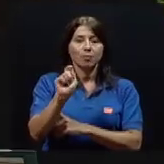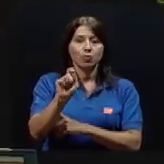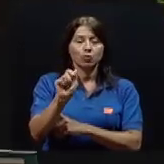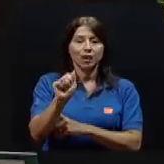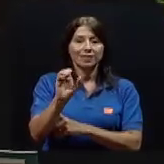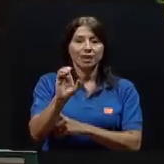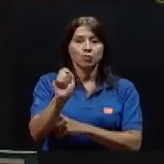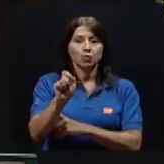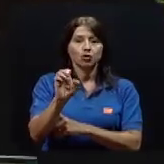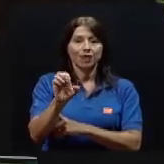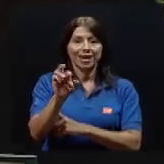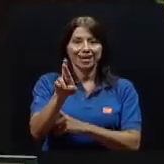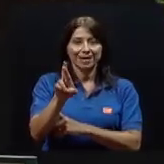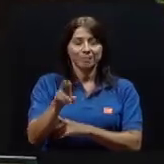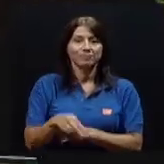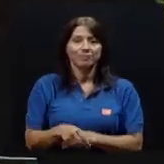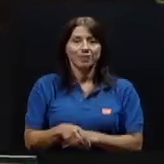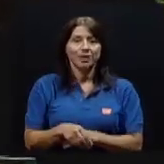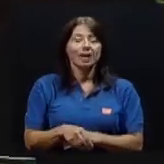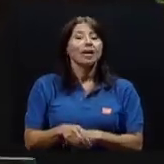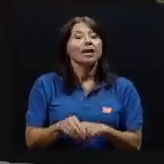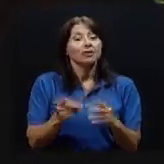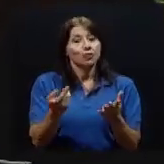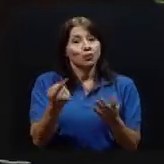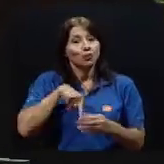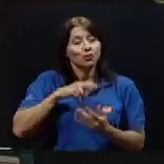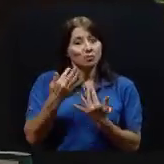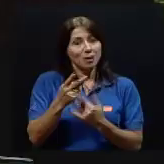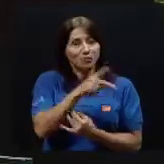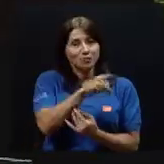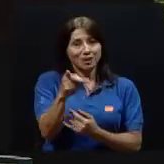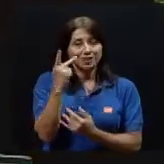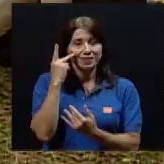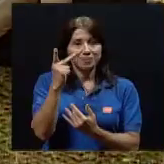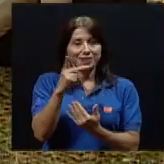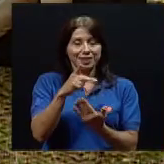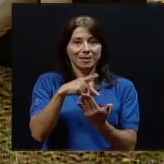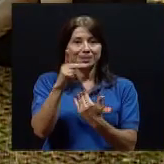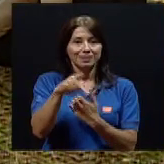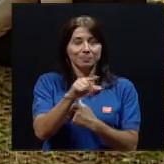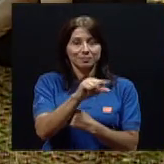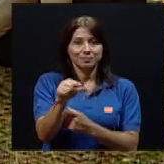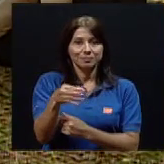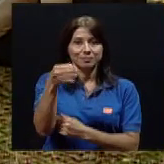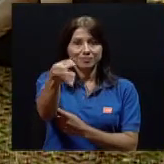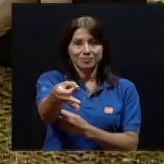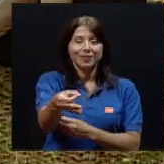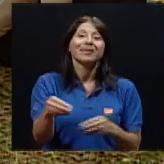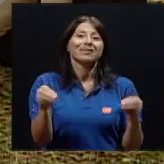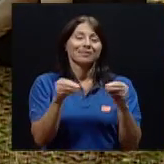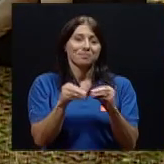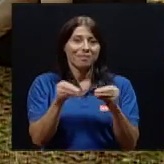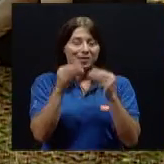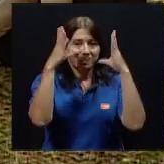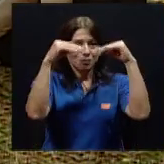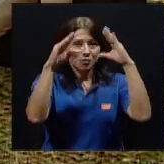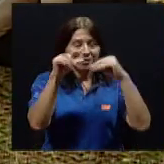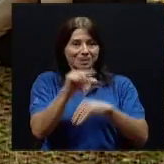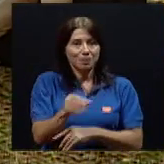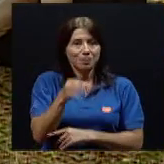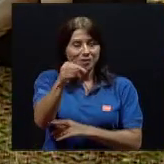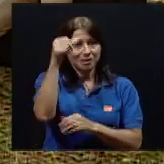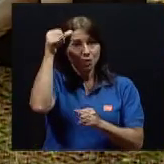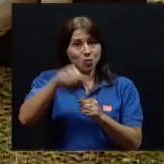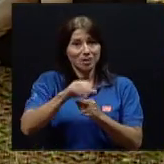arrobaucr.ac.cr, los esperamos la próxima semana. Así es, la próxima semana, con más informaciones, recuerde, su